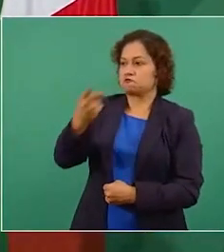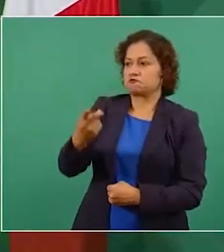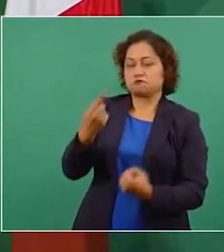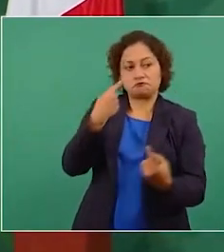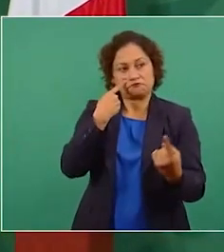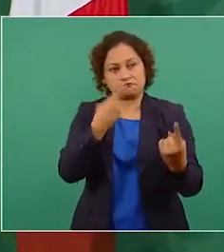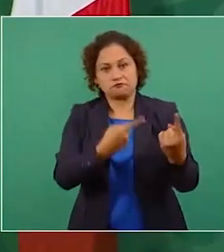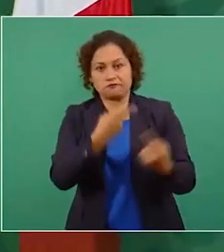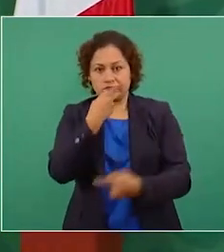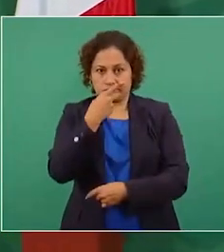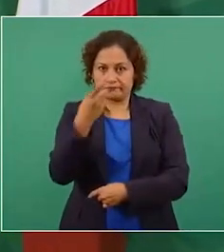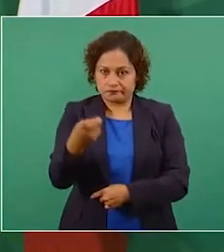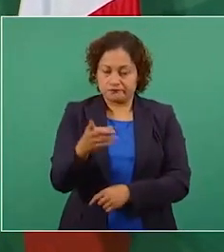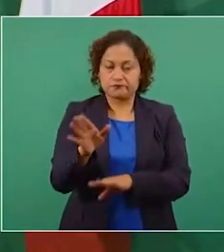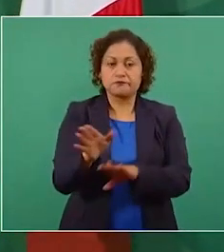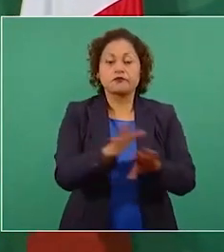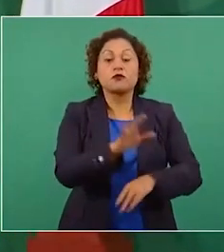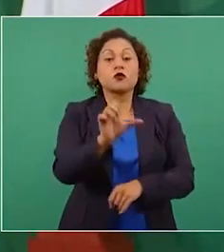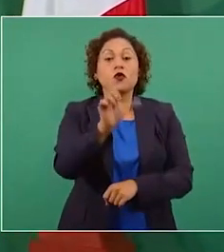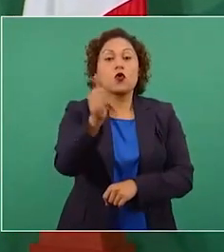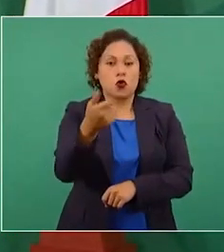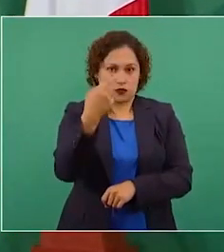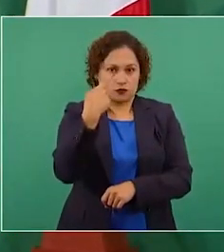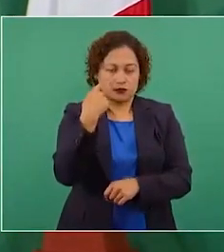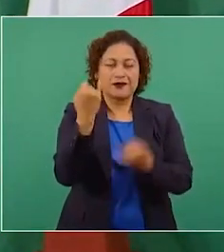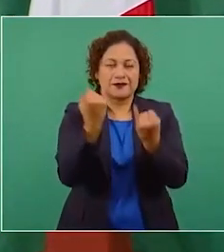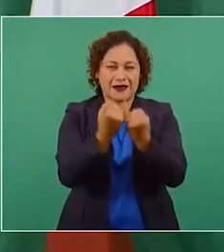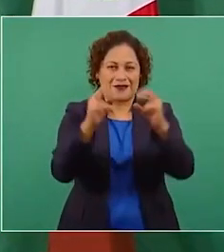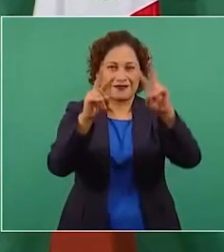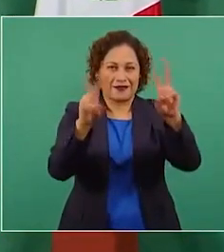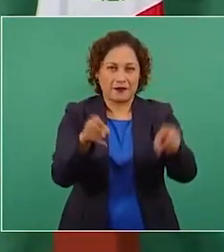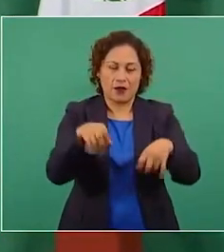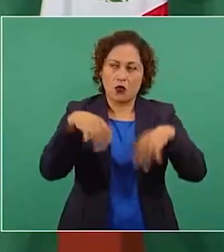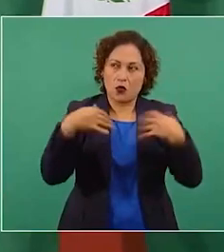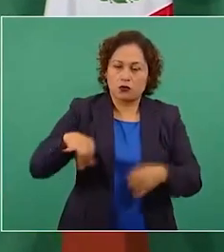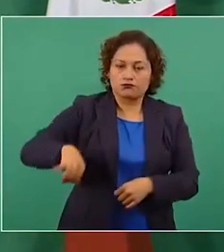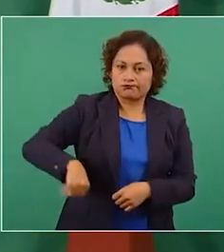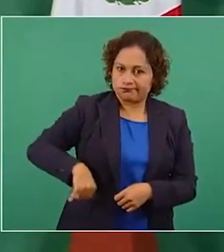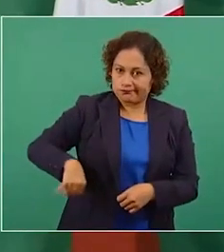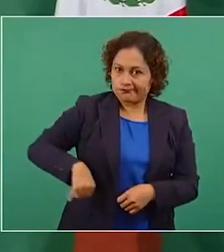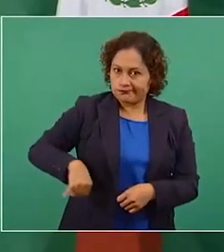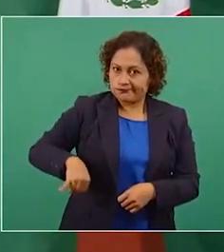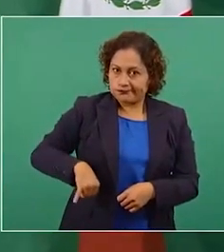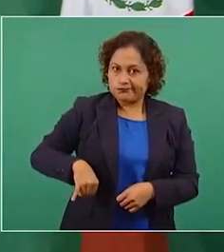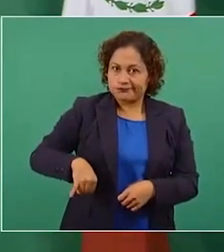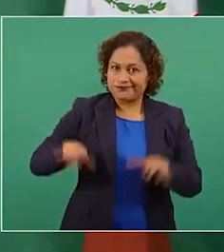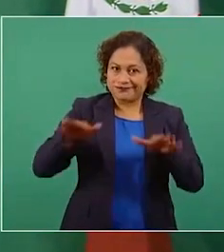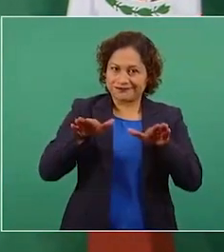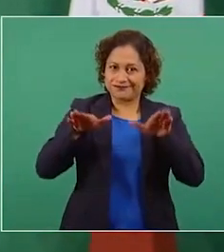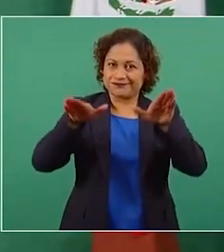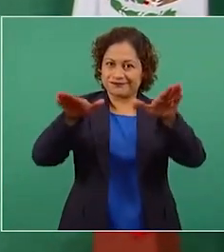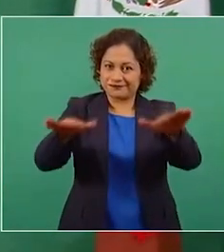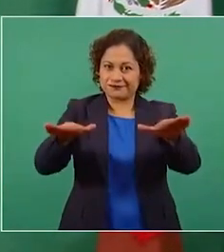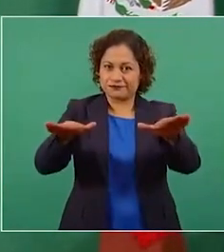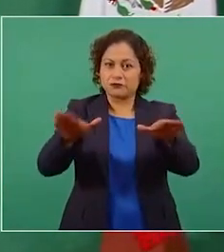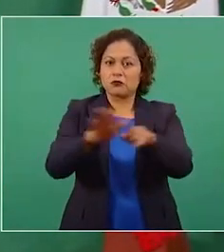lo del aeropuerto. A nadie se está obligando,